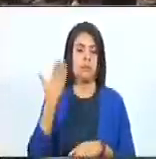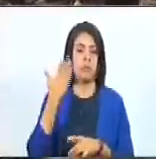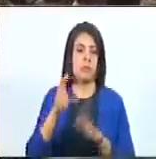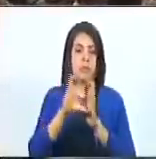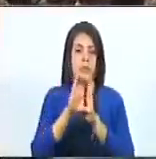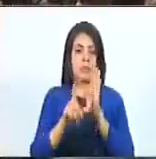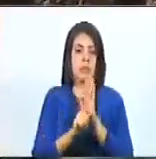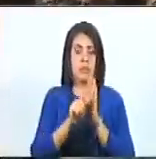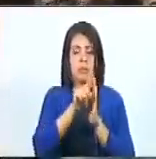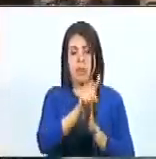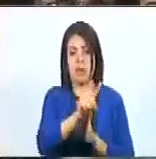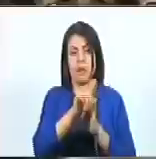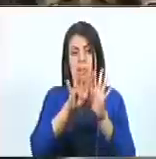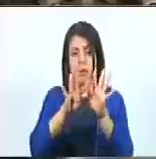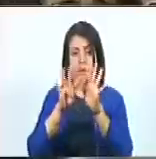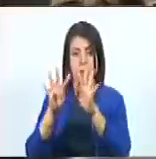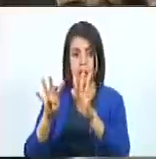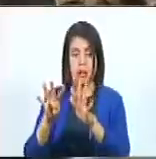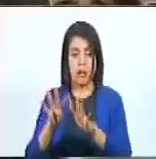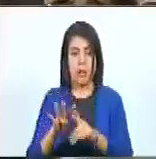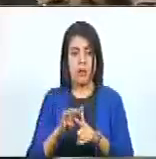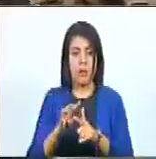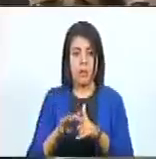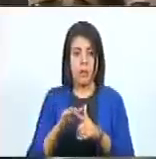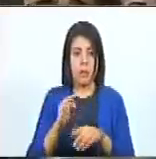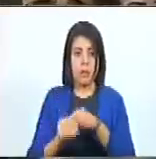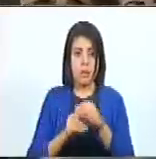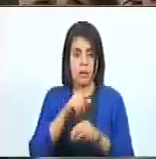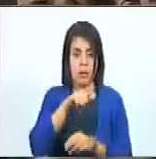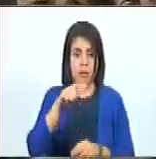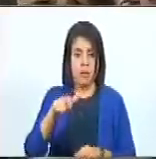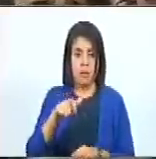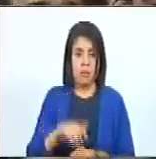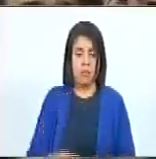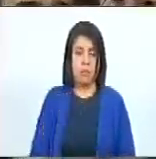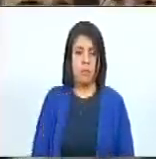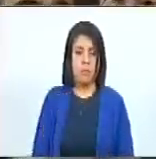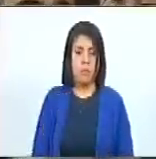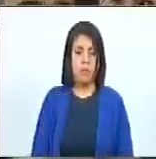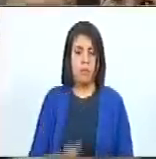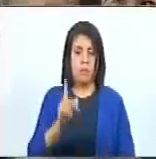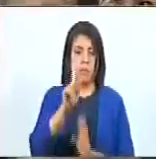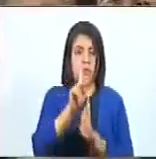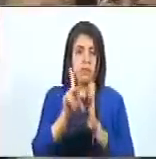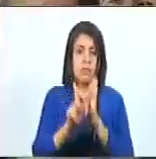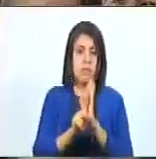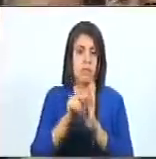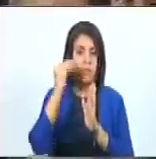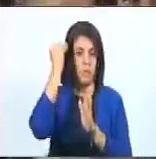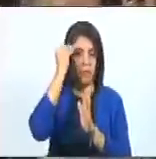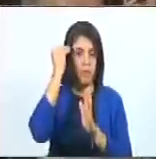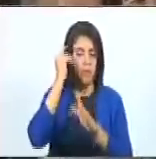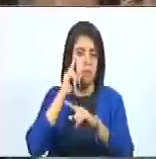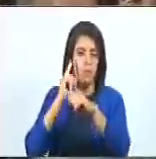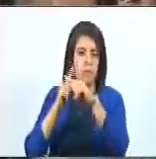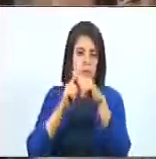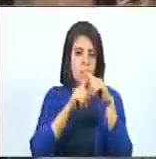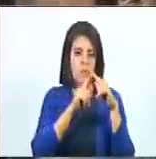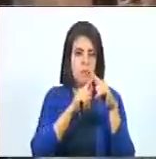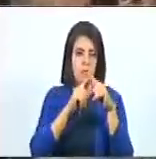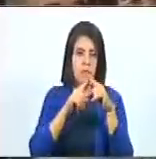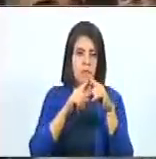constitución de 1999 para los ciudadanos y ciudadanas, es el principio de presunción de inocencia.